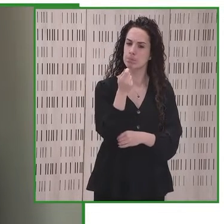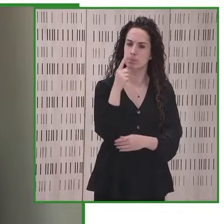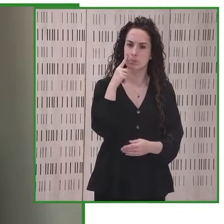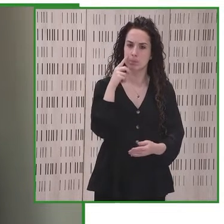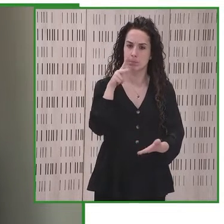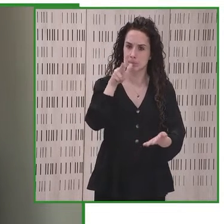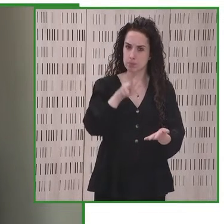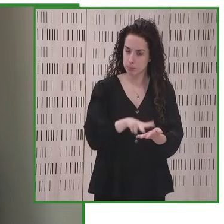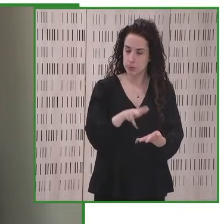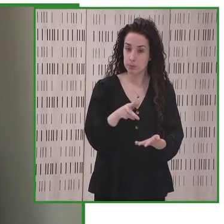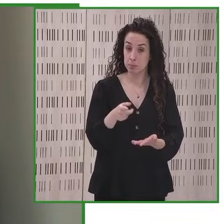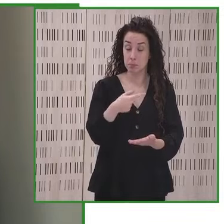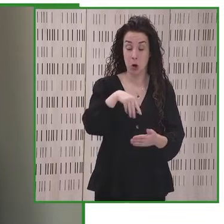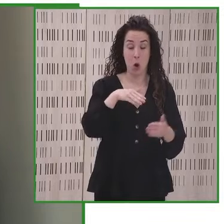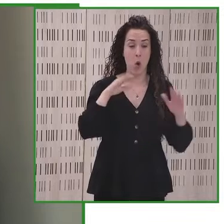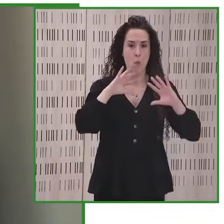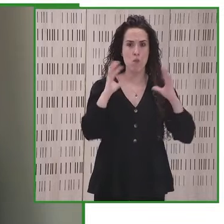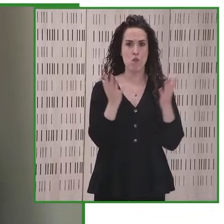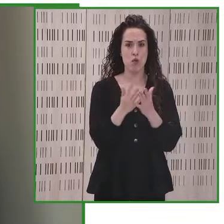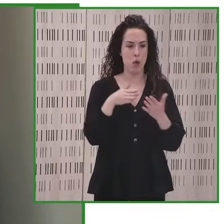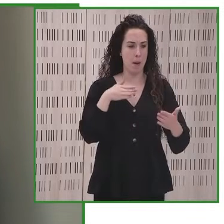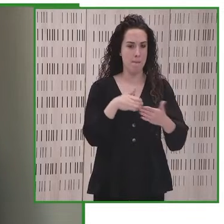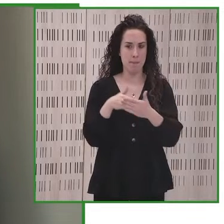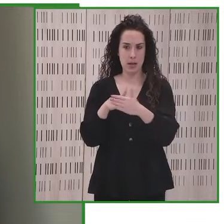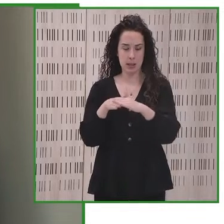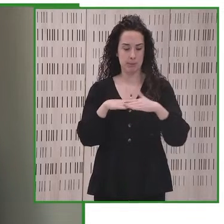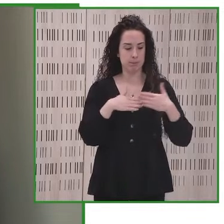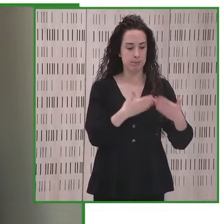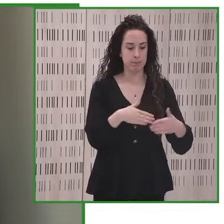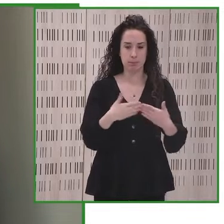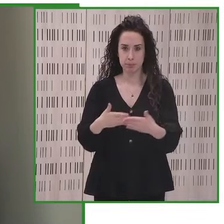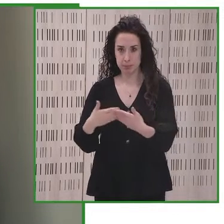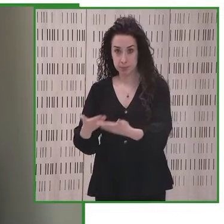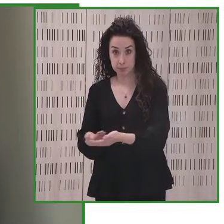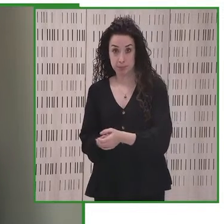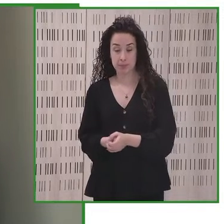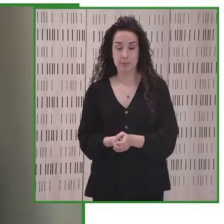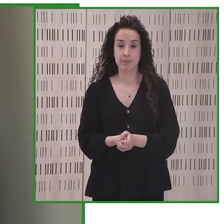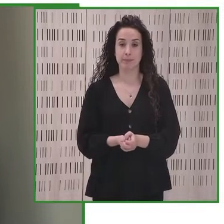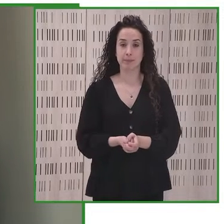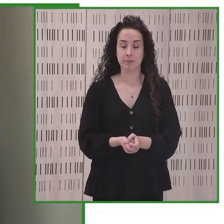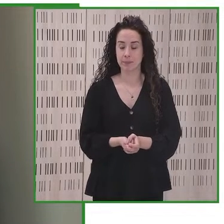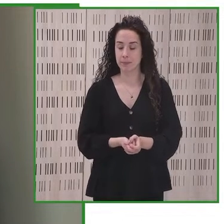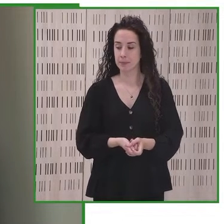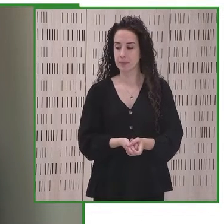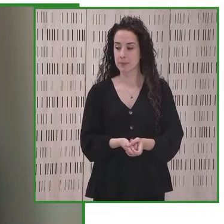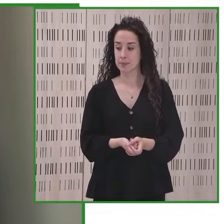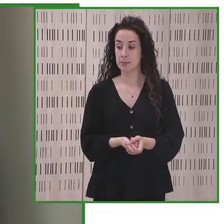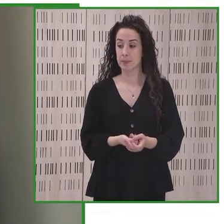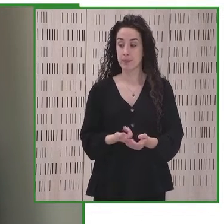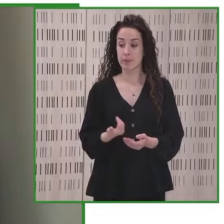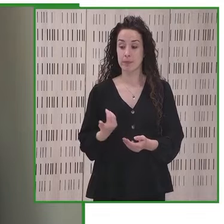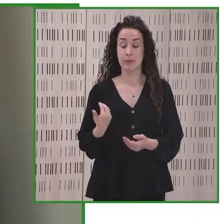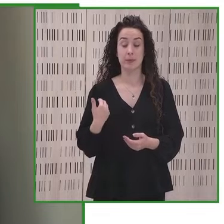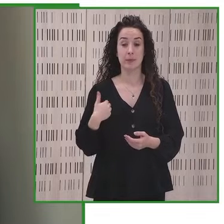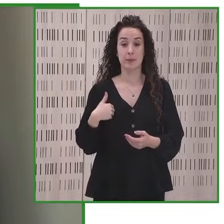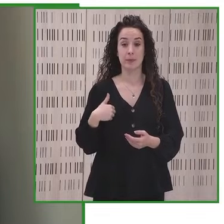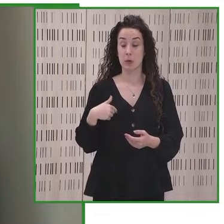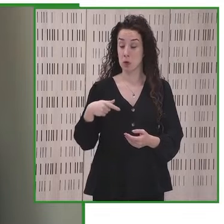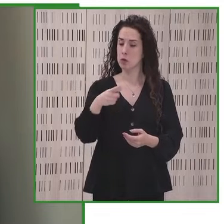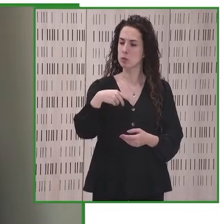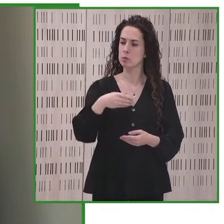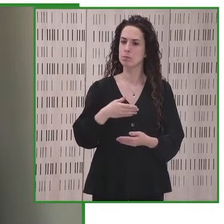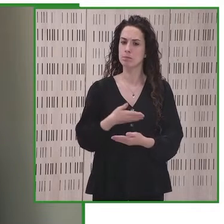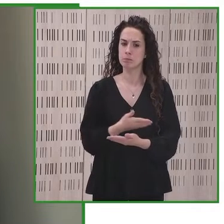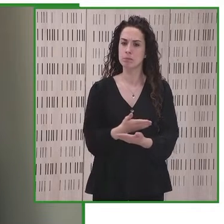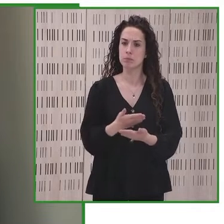todas y todos participamos plenamente de los diversos espacios disponibles Los dejo cordialmente invitados a